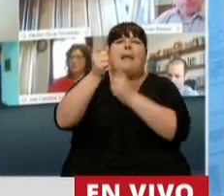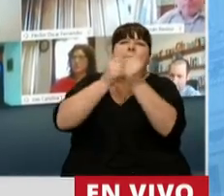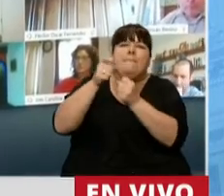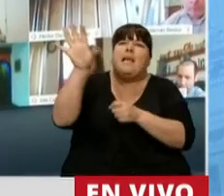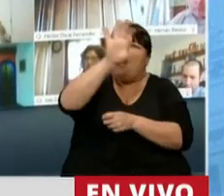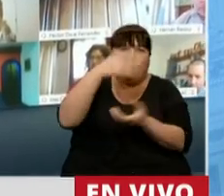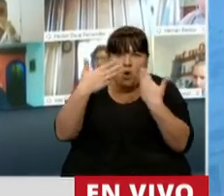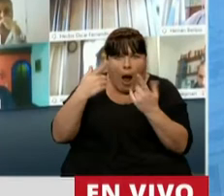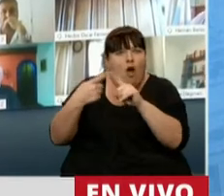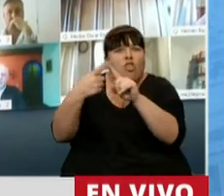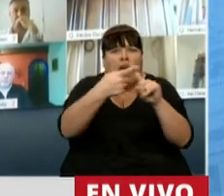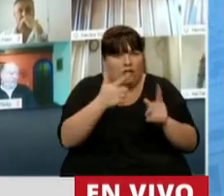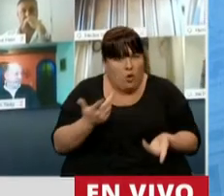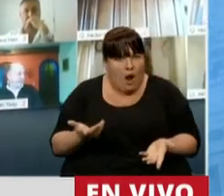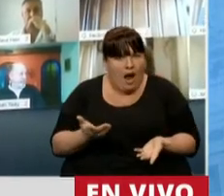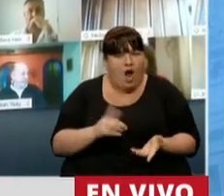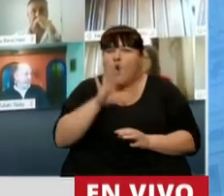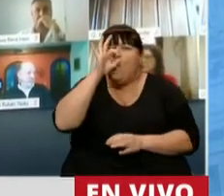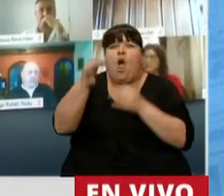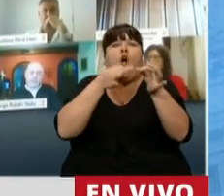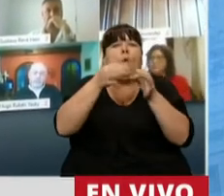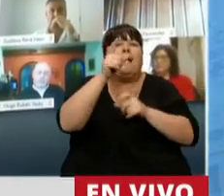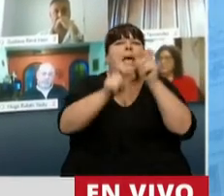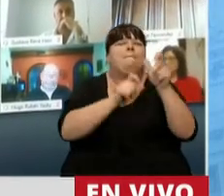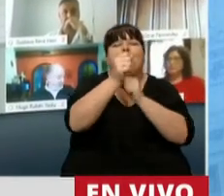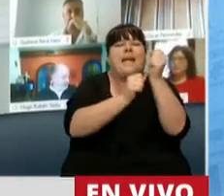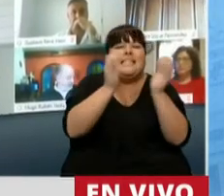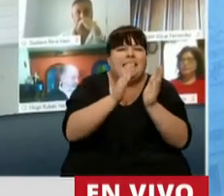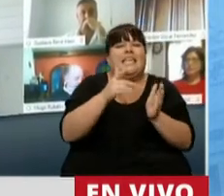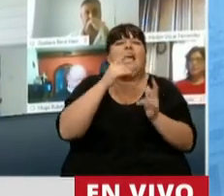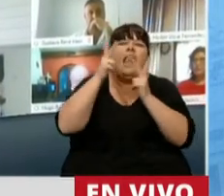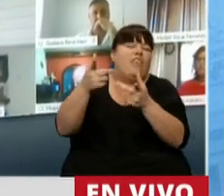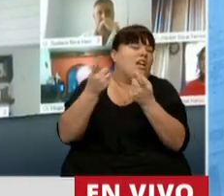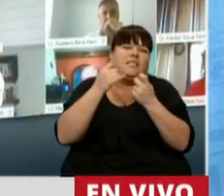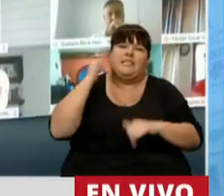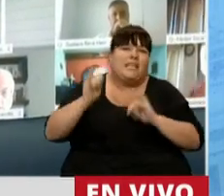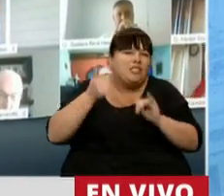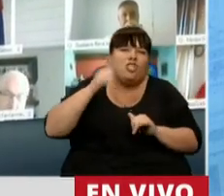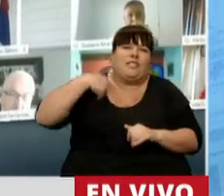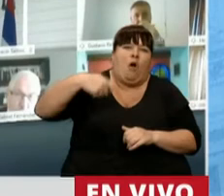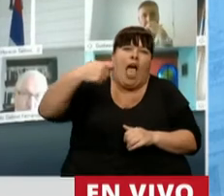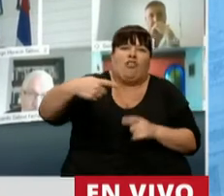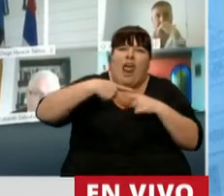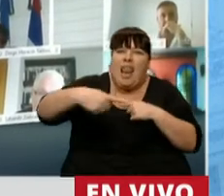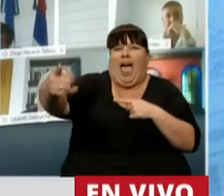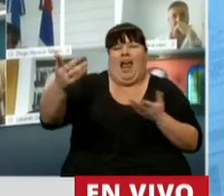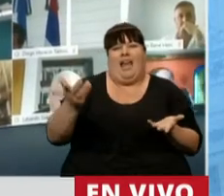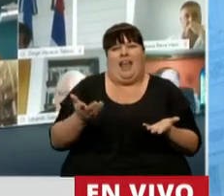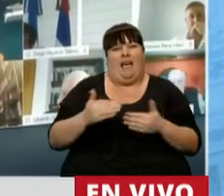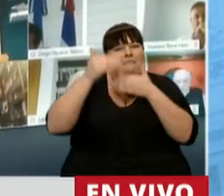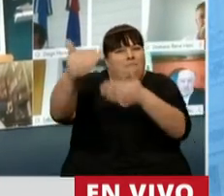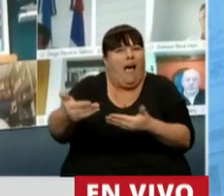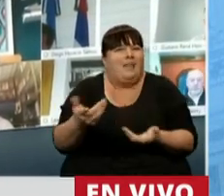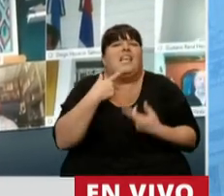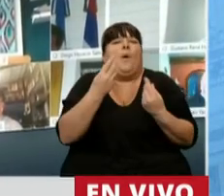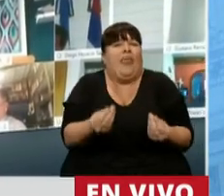de sus provincias, Presidente. No charlaron con ninguna pyme que en este tiempo le expresó la necesidad de una moratoria más amplia. ¿Qué le